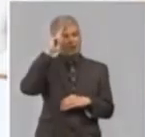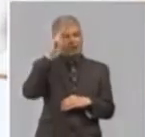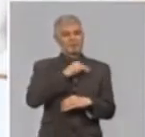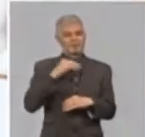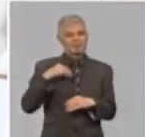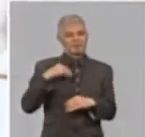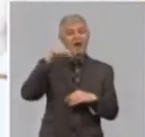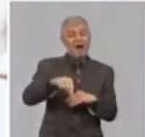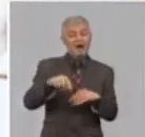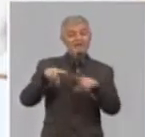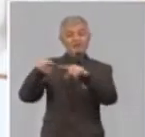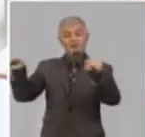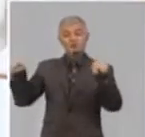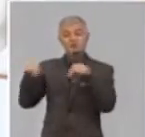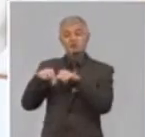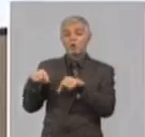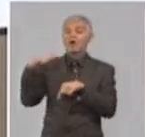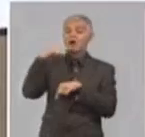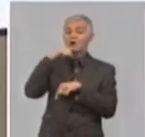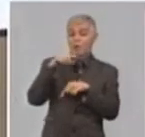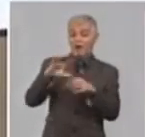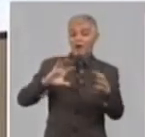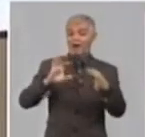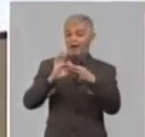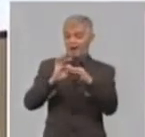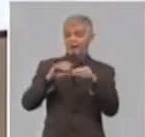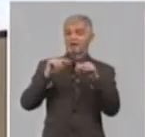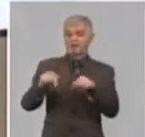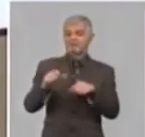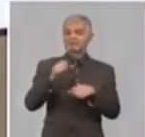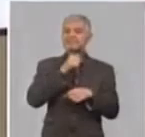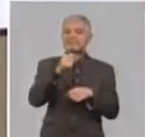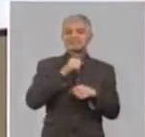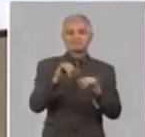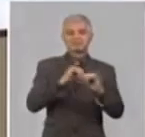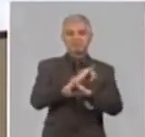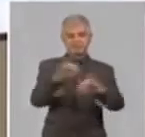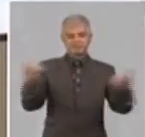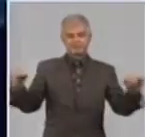batalla por la vida. Edelman Enrique Spons, Sistema Informativo de la Televisión Cubana.